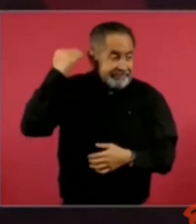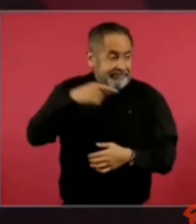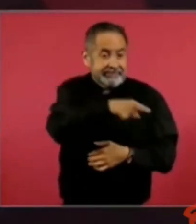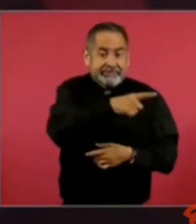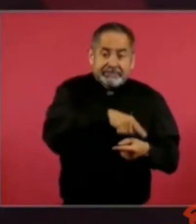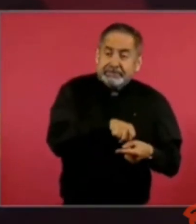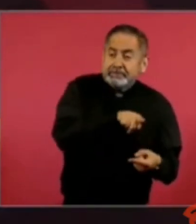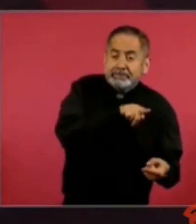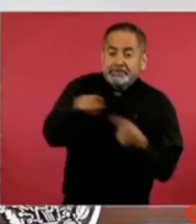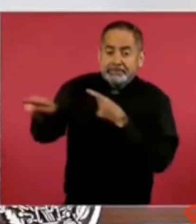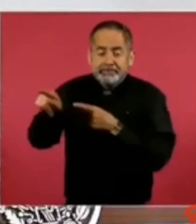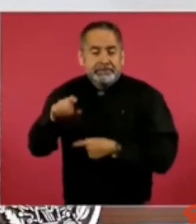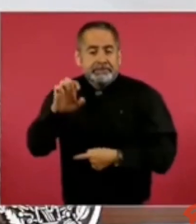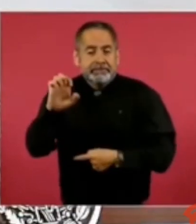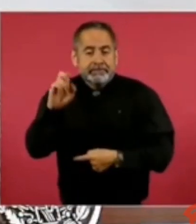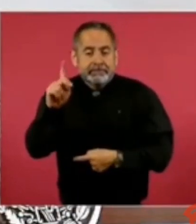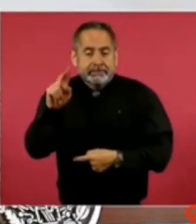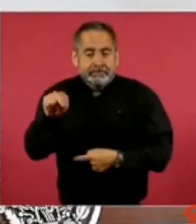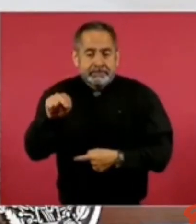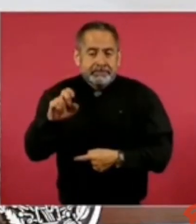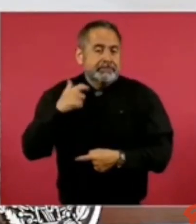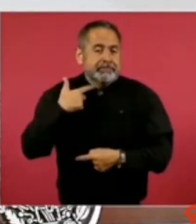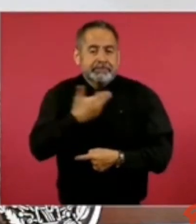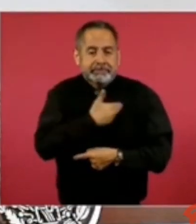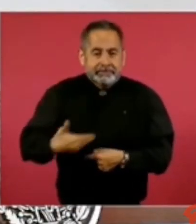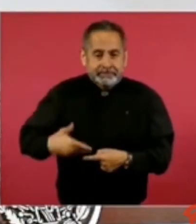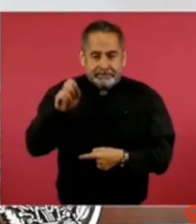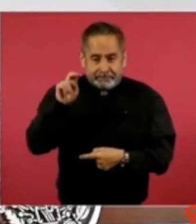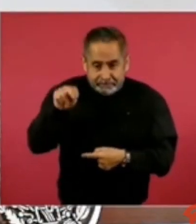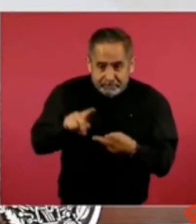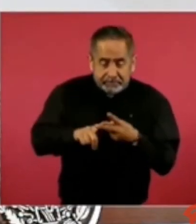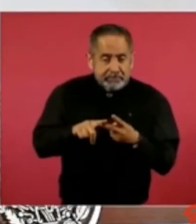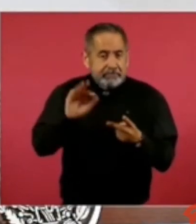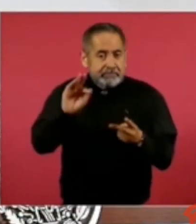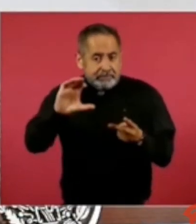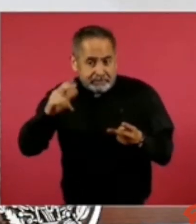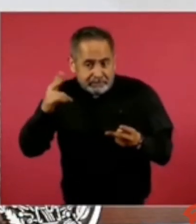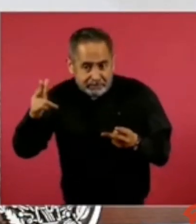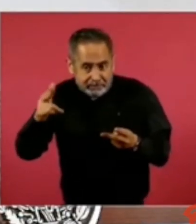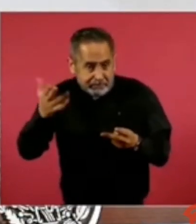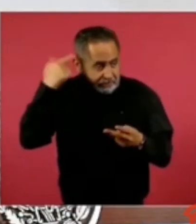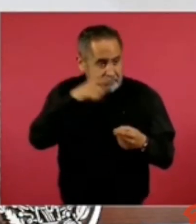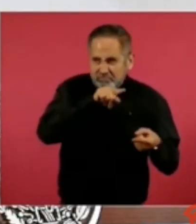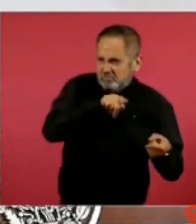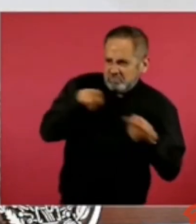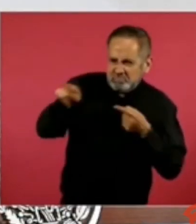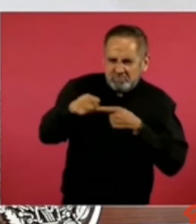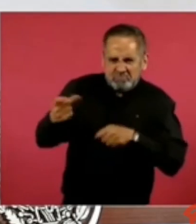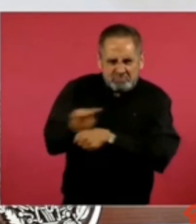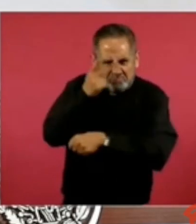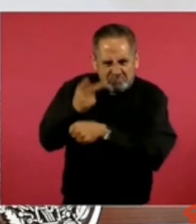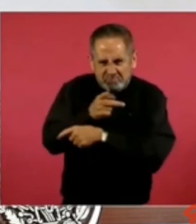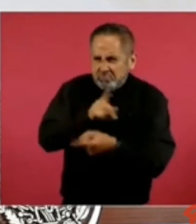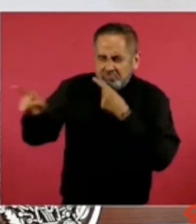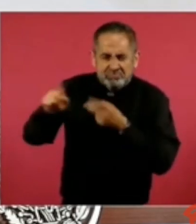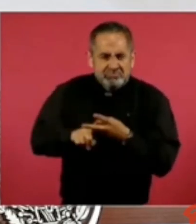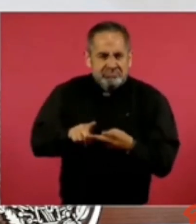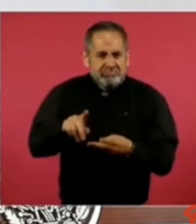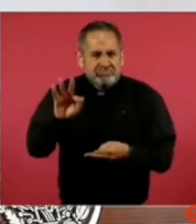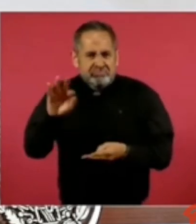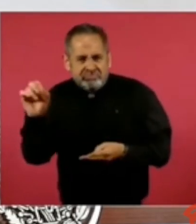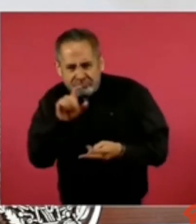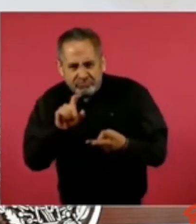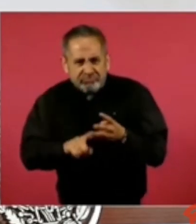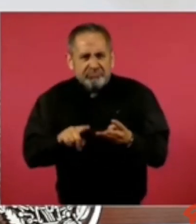a Calderón, a Fox, a Cedillo?,